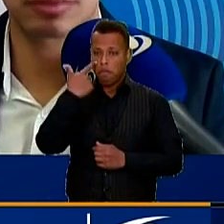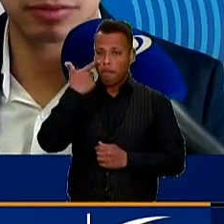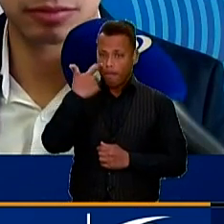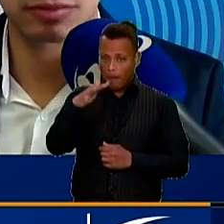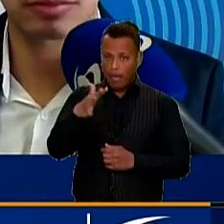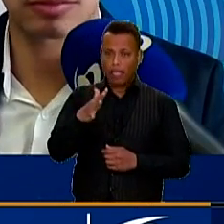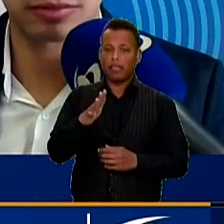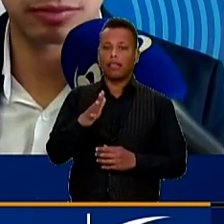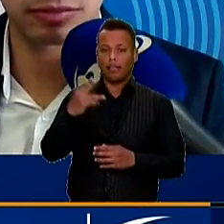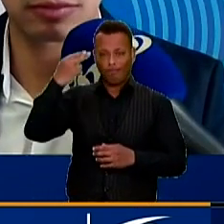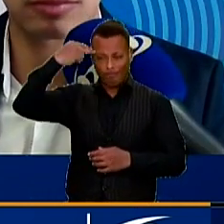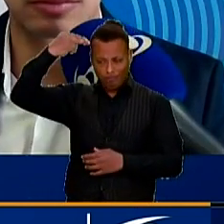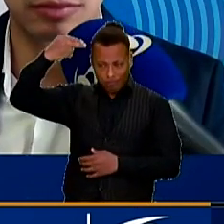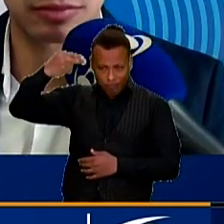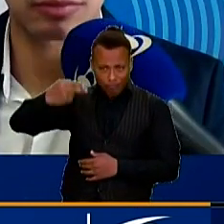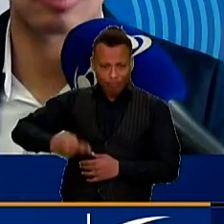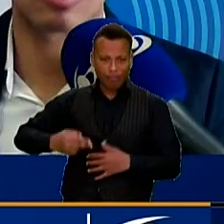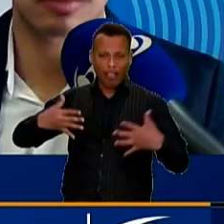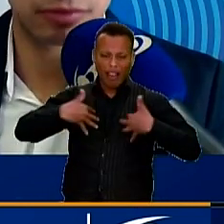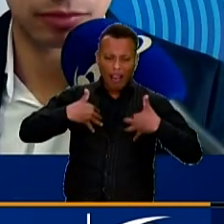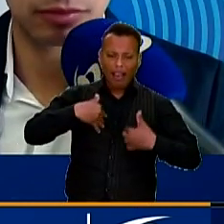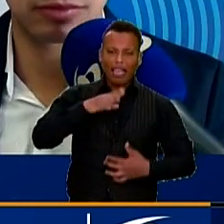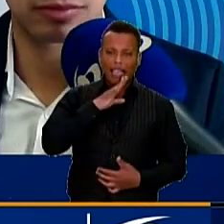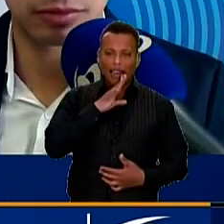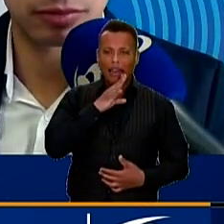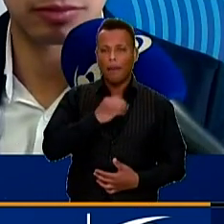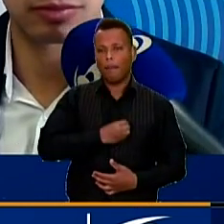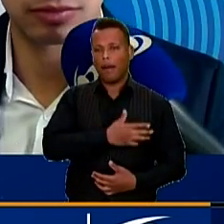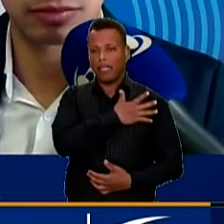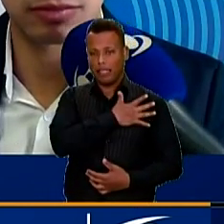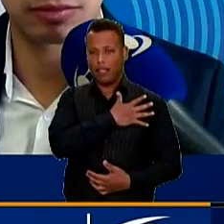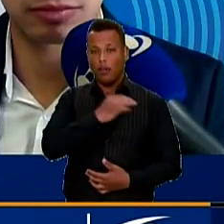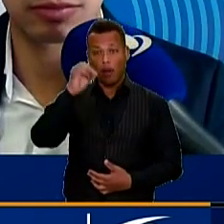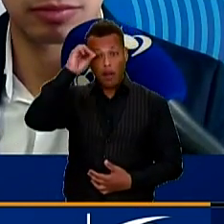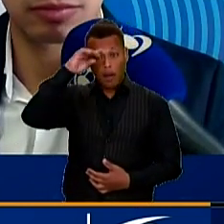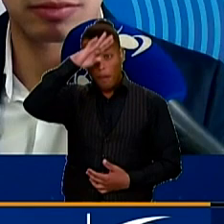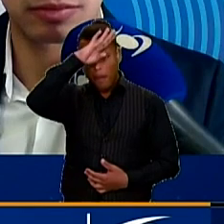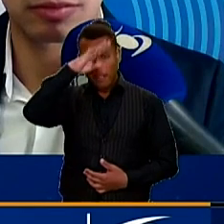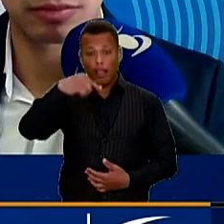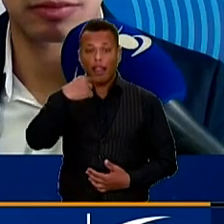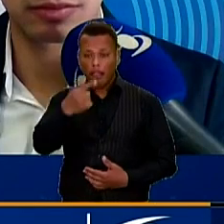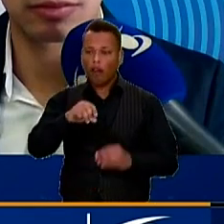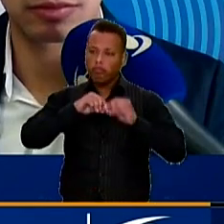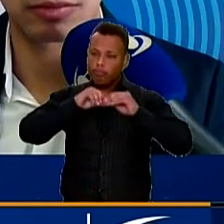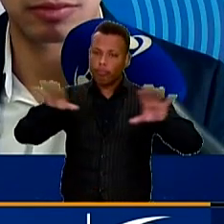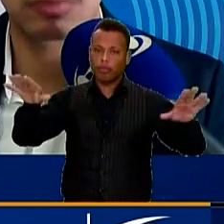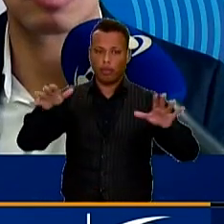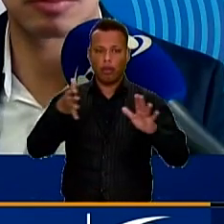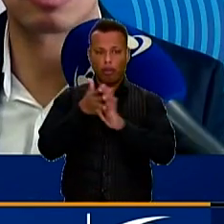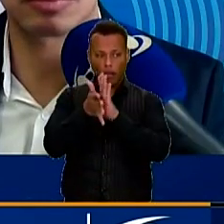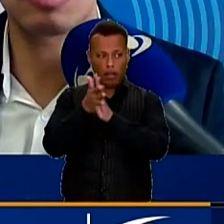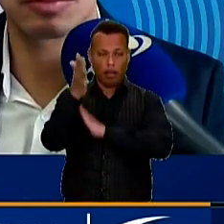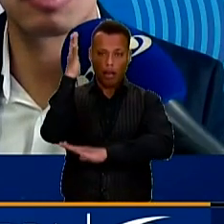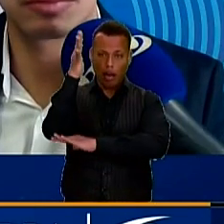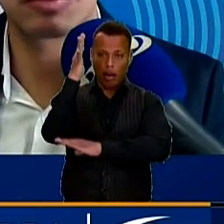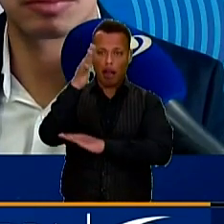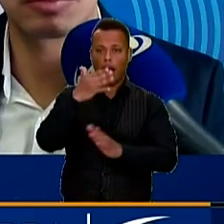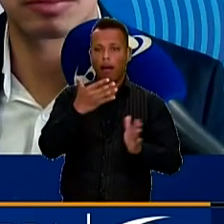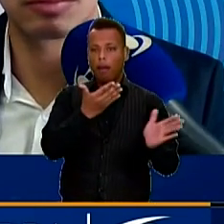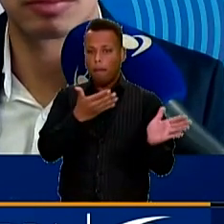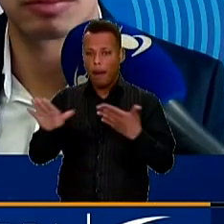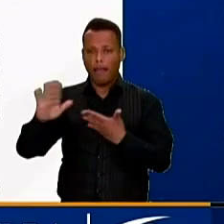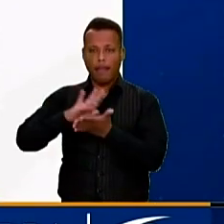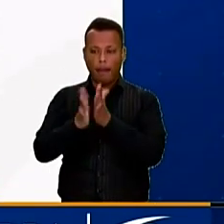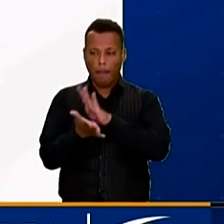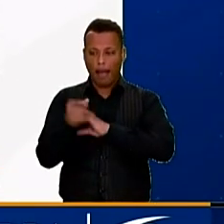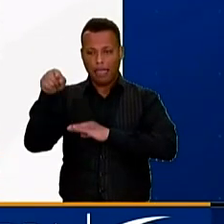quienes históricamente han sido agredidos son los palestinos. Petro lanzó, por ejemplo, un plan de paz o más bien habló de una conferencia de paz en el seno